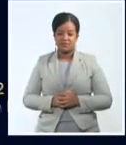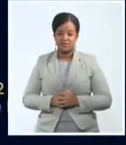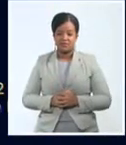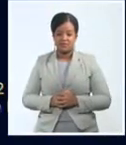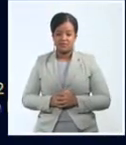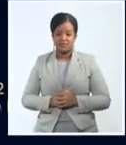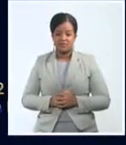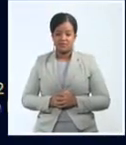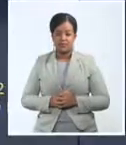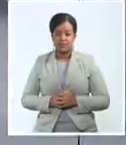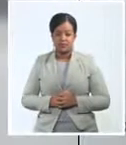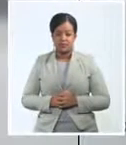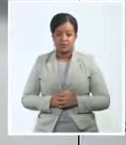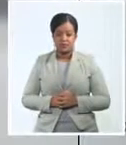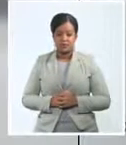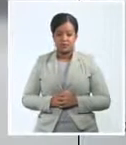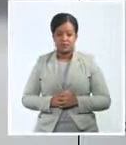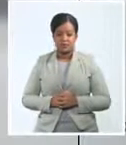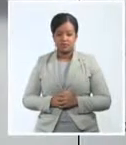Televisión Cubana.